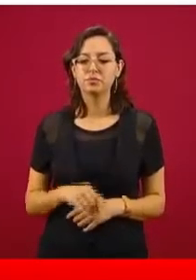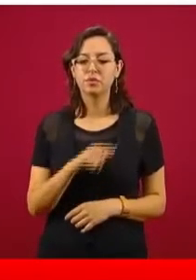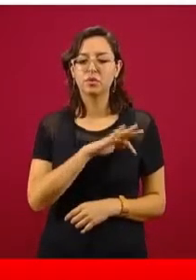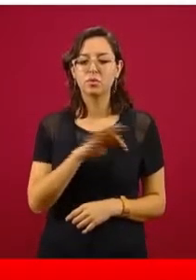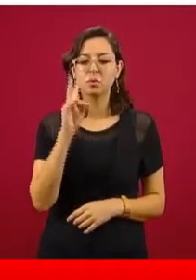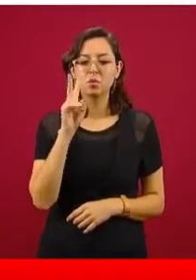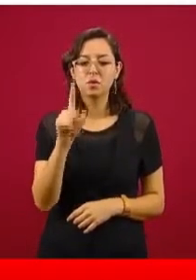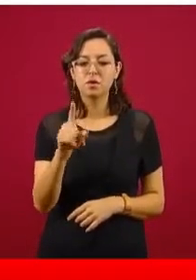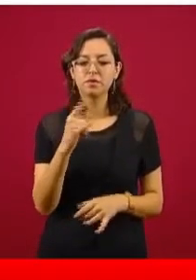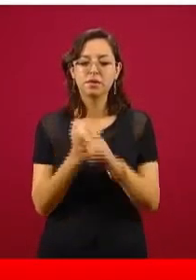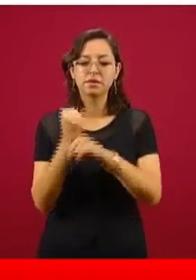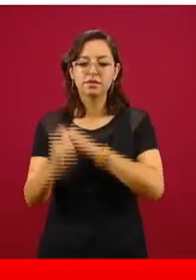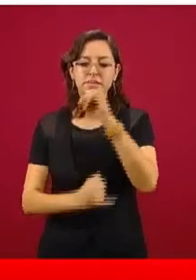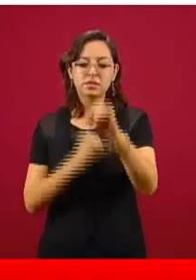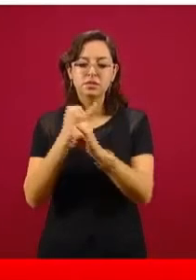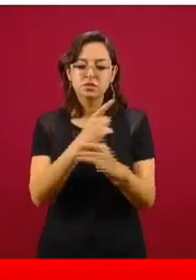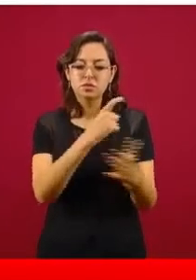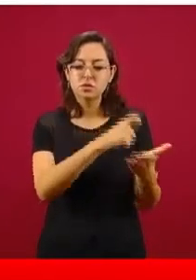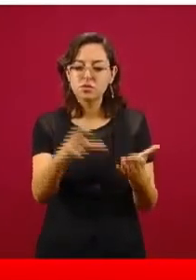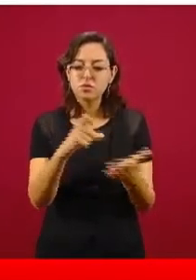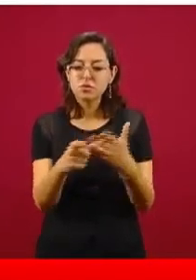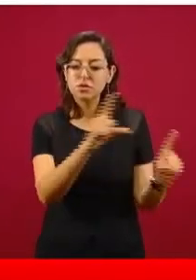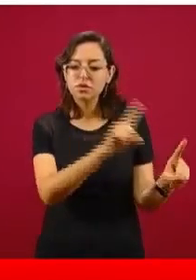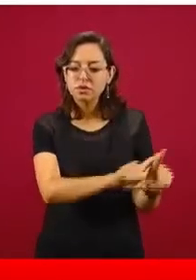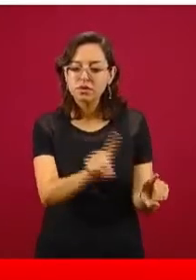señor